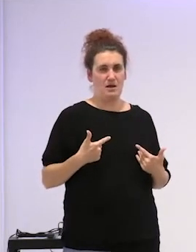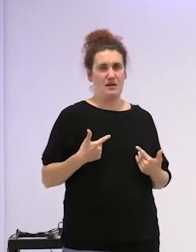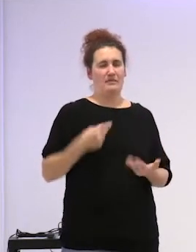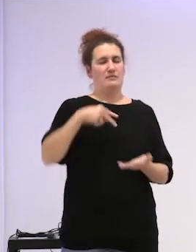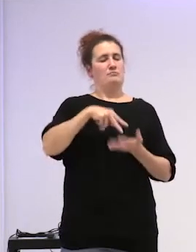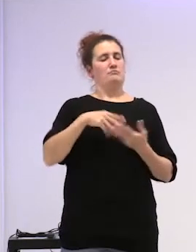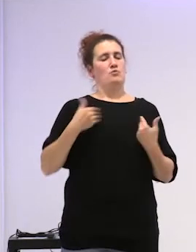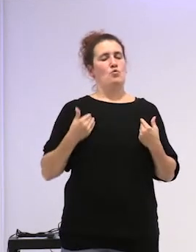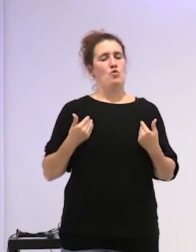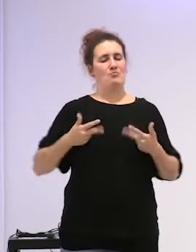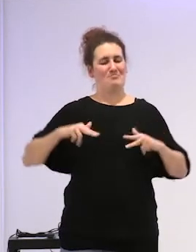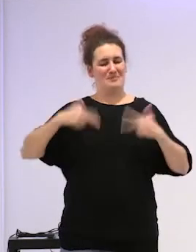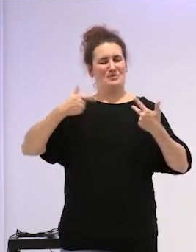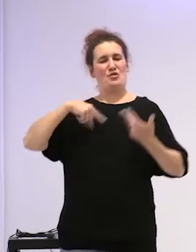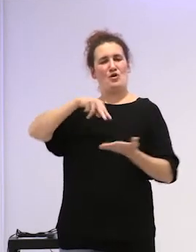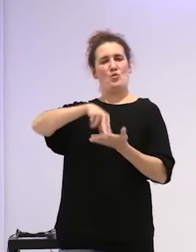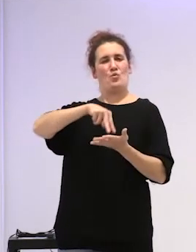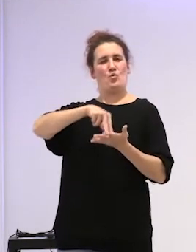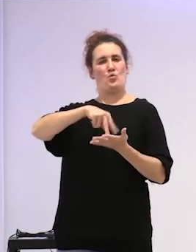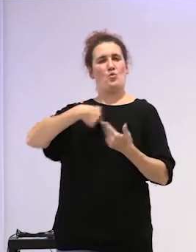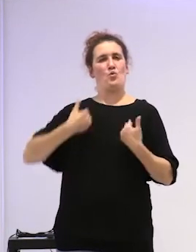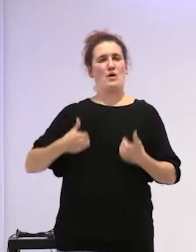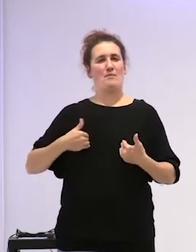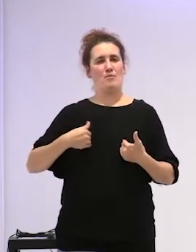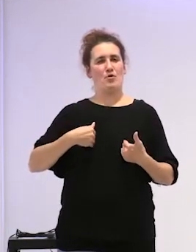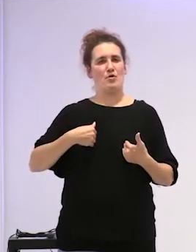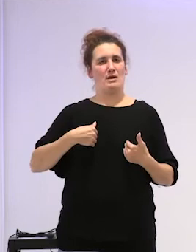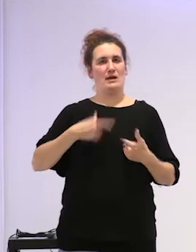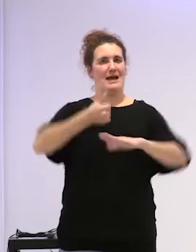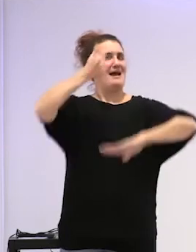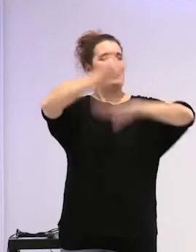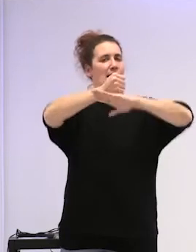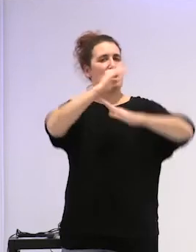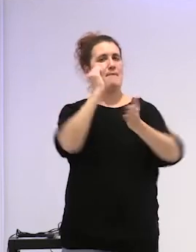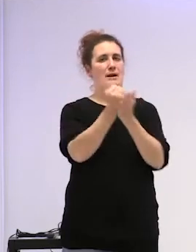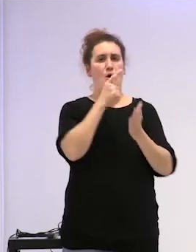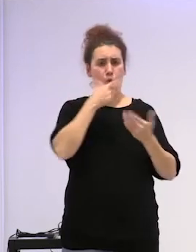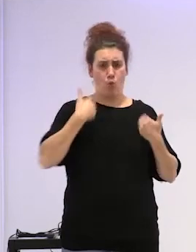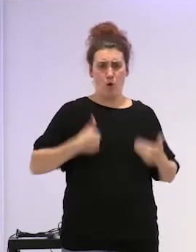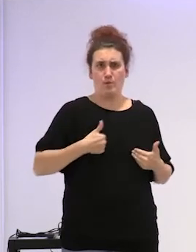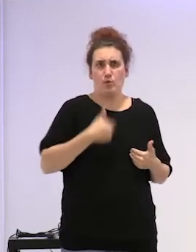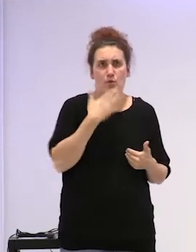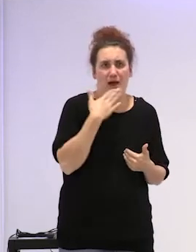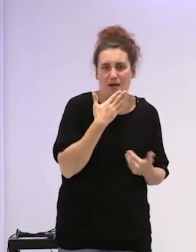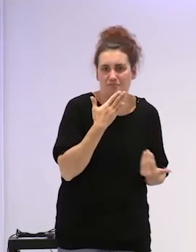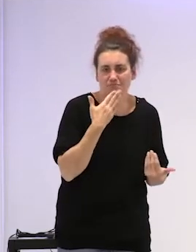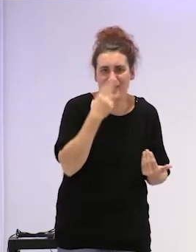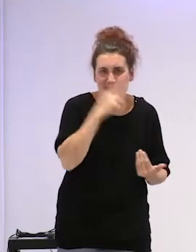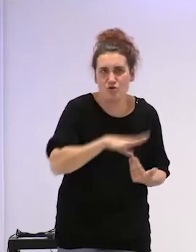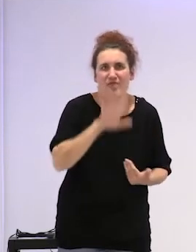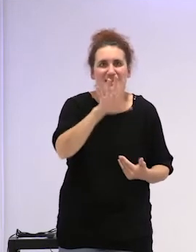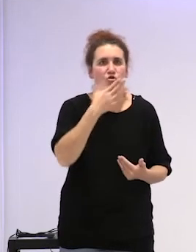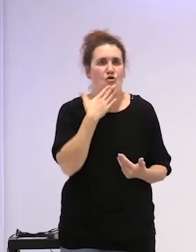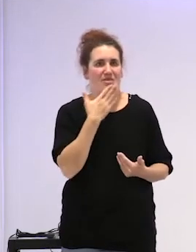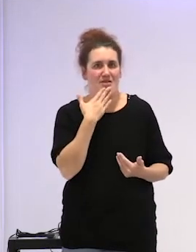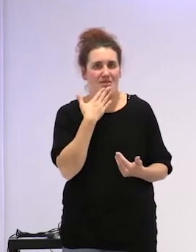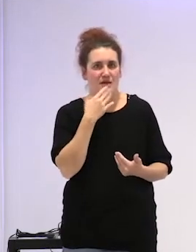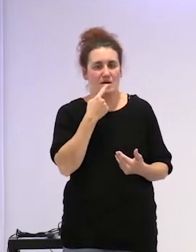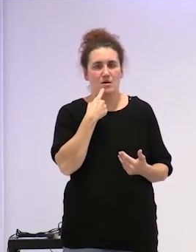que matan una jerarquía un cuerpo de una criatura de cinco años nunca podrá digamos